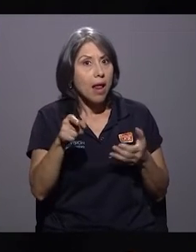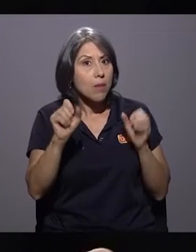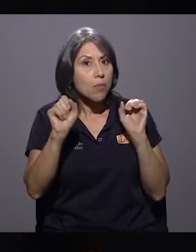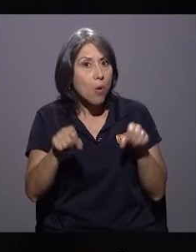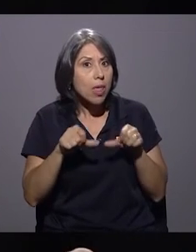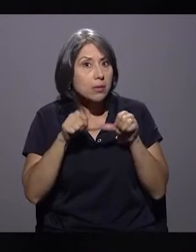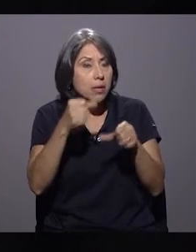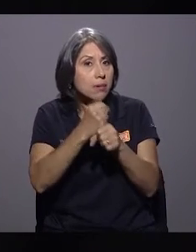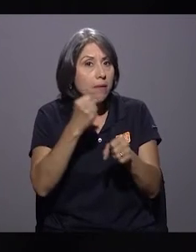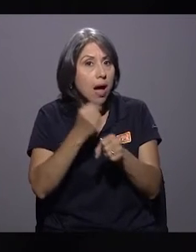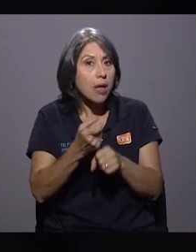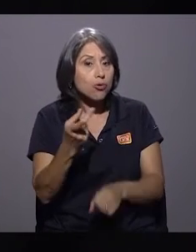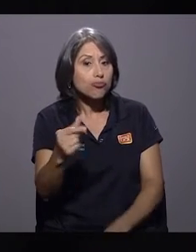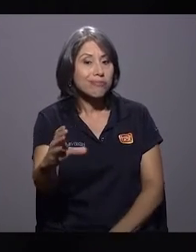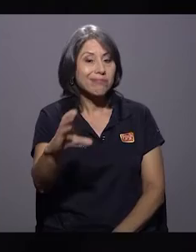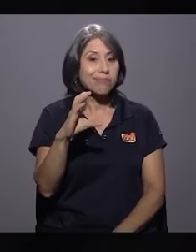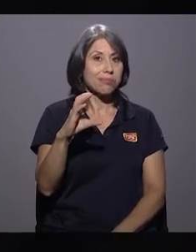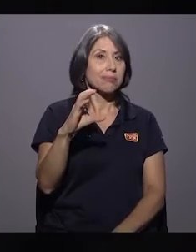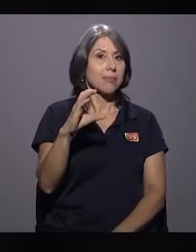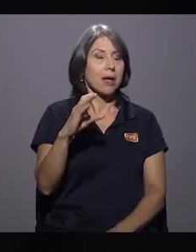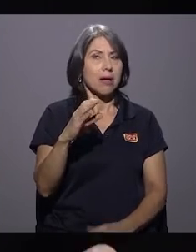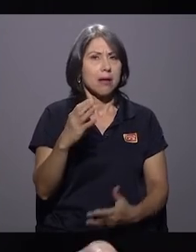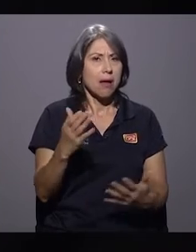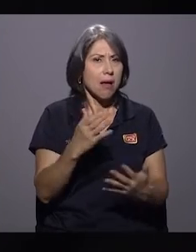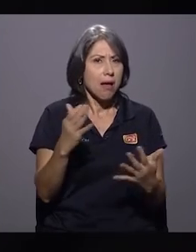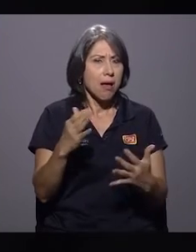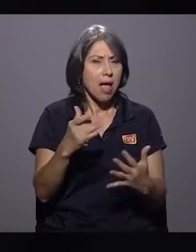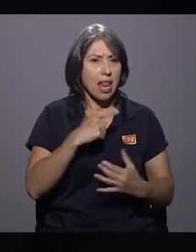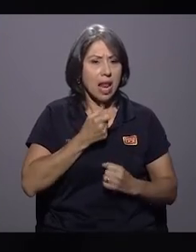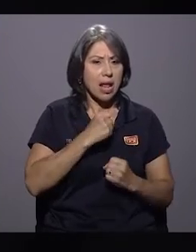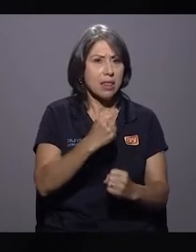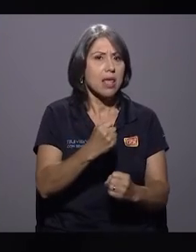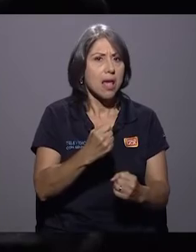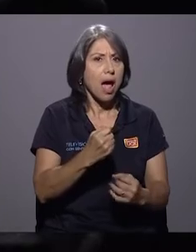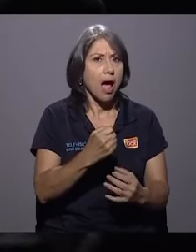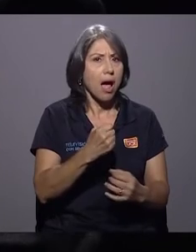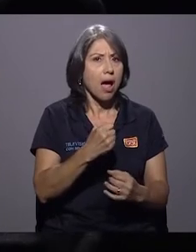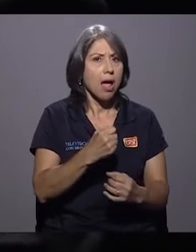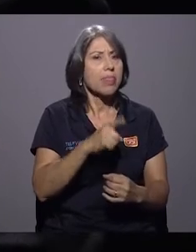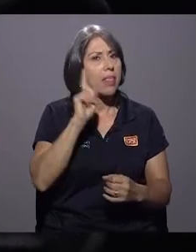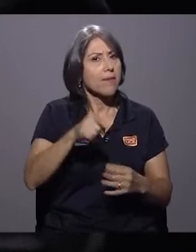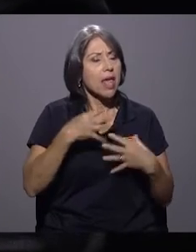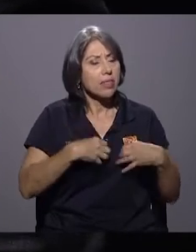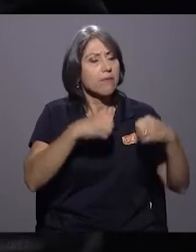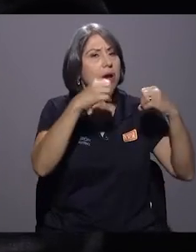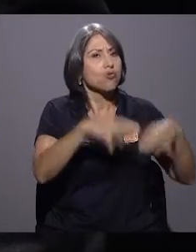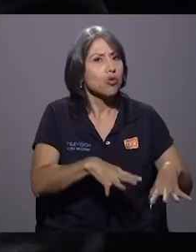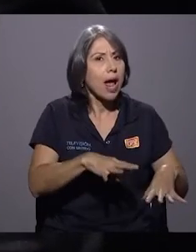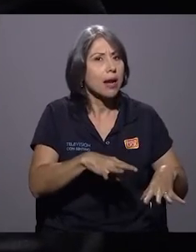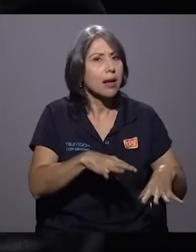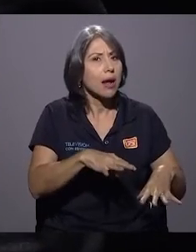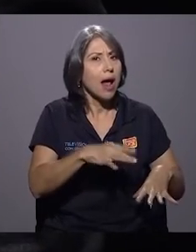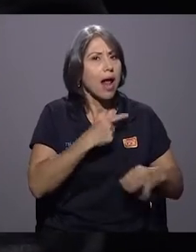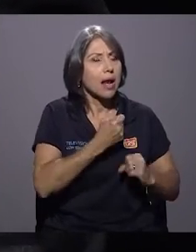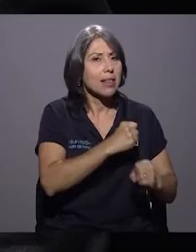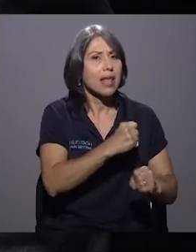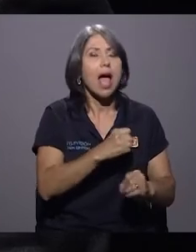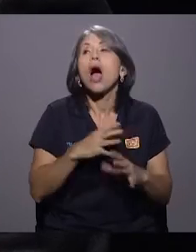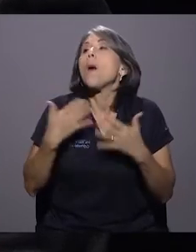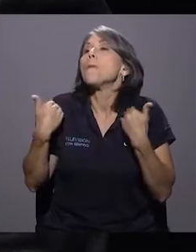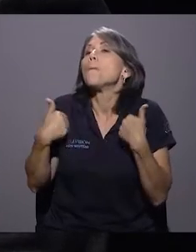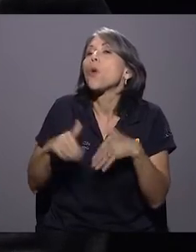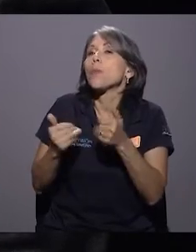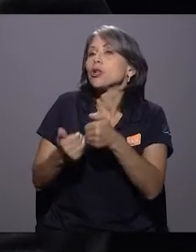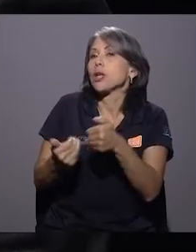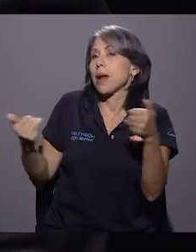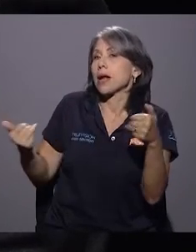salario mientras de algún modo está en la alcaldía. ¿Deberían de renunciar a su alcaldía? Totalmente de acuerdo. Por lo menos separarse, ¿no? Yo no digo renunciar, pero